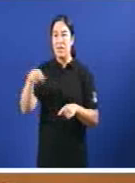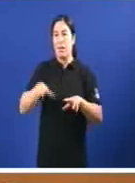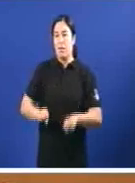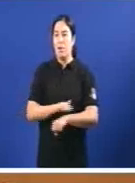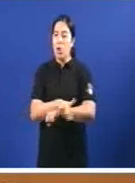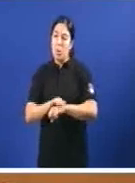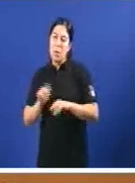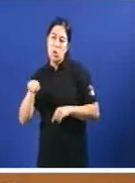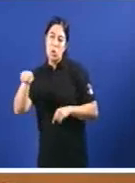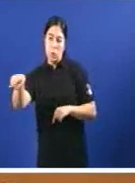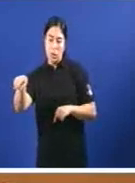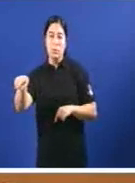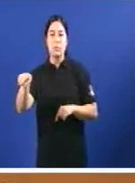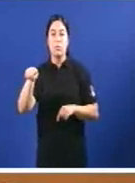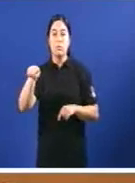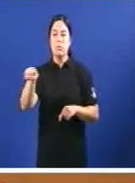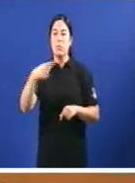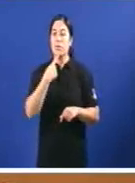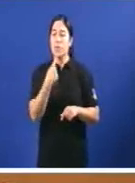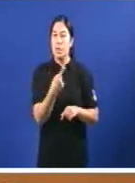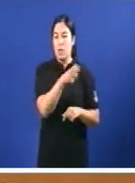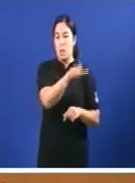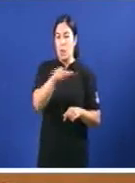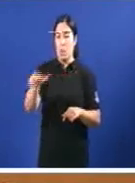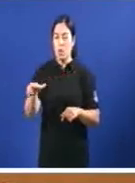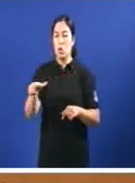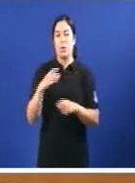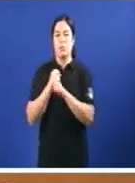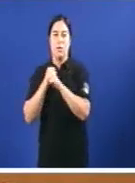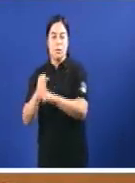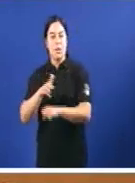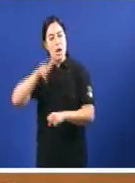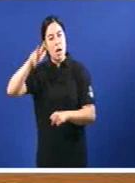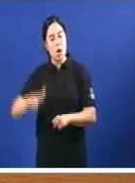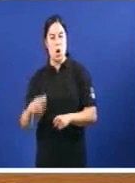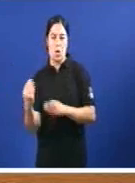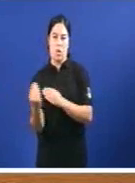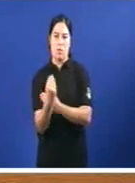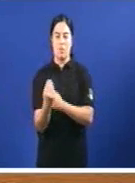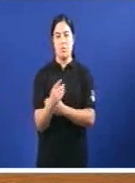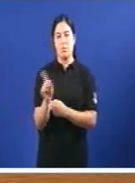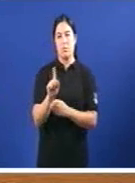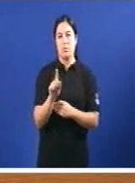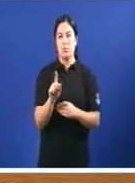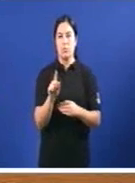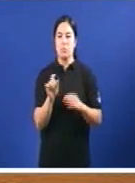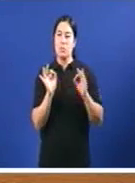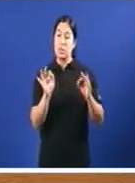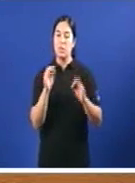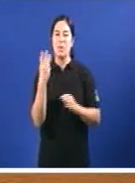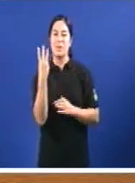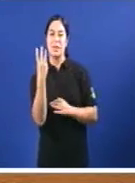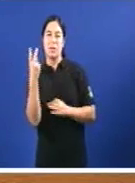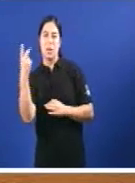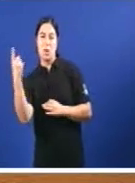máis alta do Estado Con persoas que non teñen reconhecida a prestación Exactamente o 31,5% Estamos